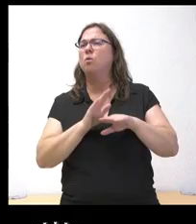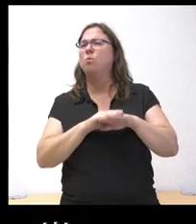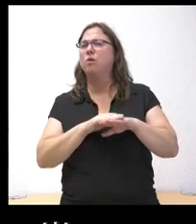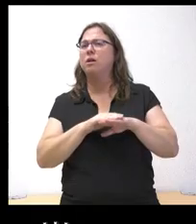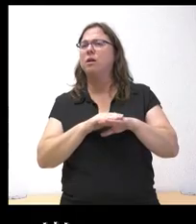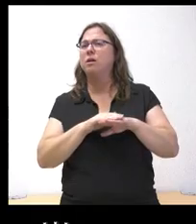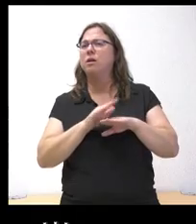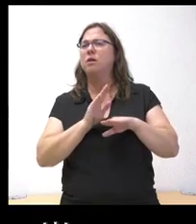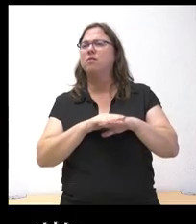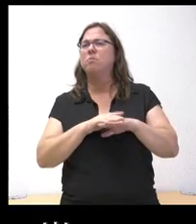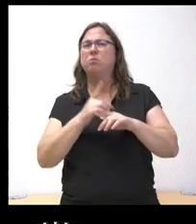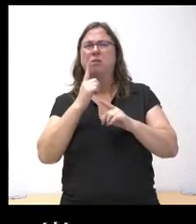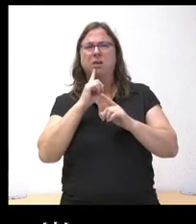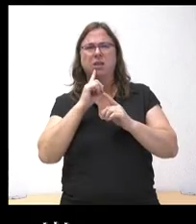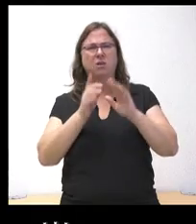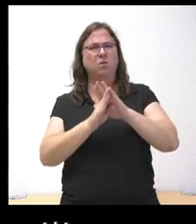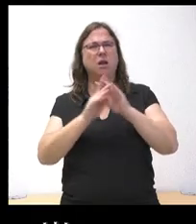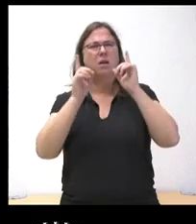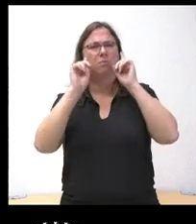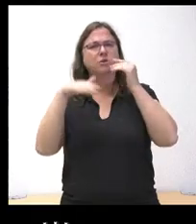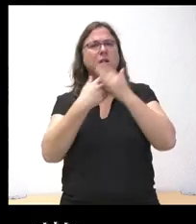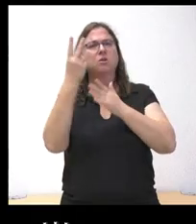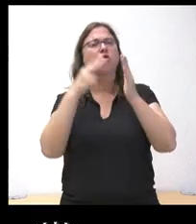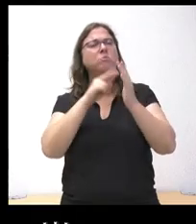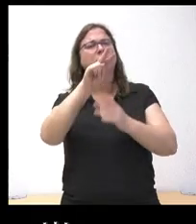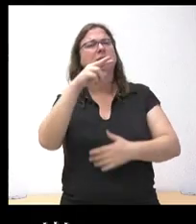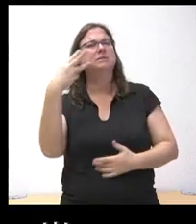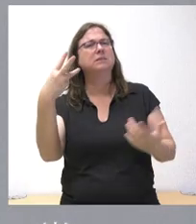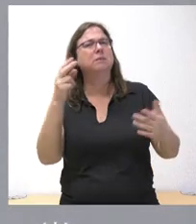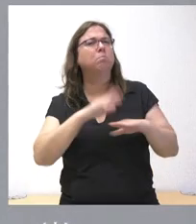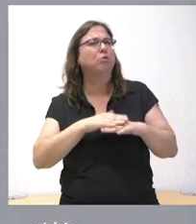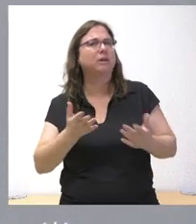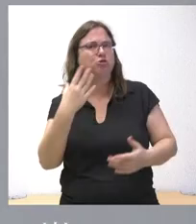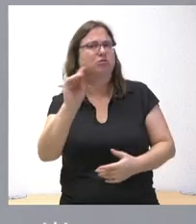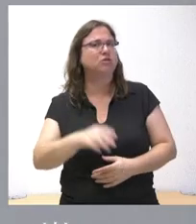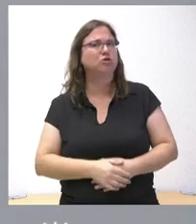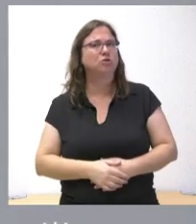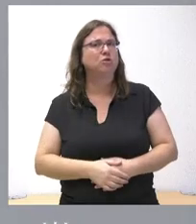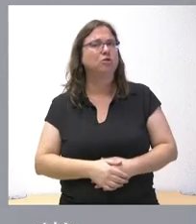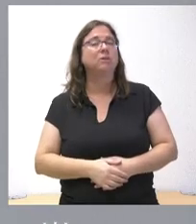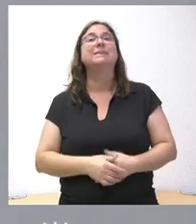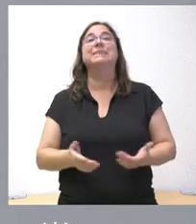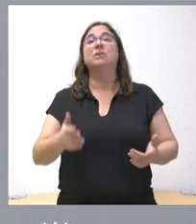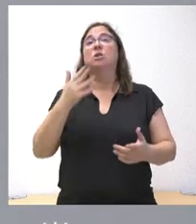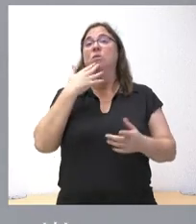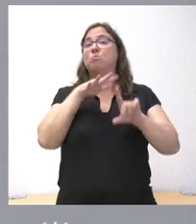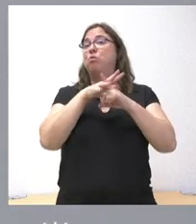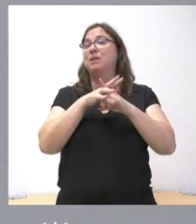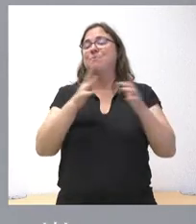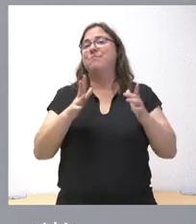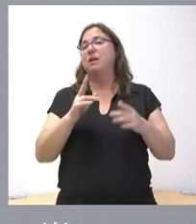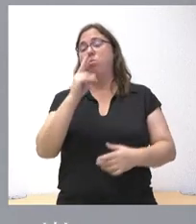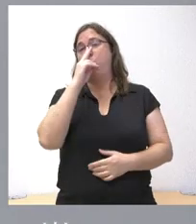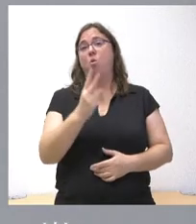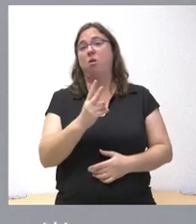previsiones hasta 2027? No entiendo. Pues, porque es un escenario macroeconómico plurianual. Sí,